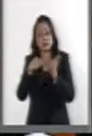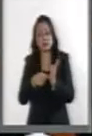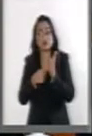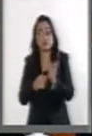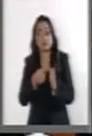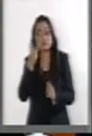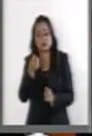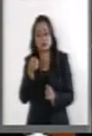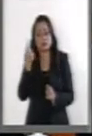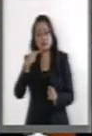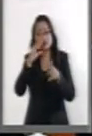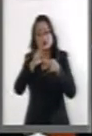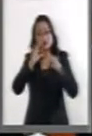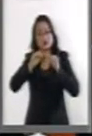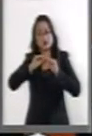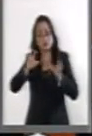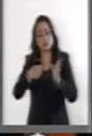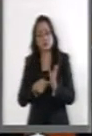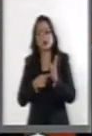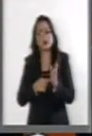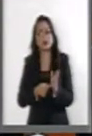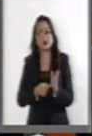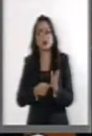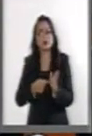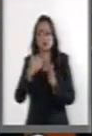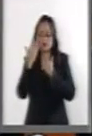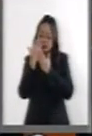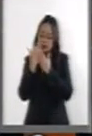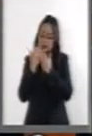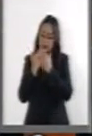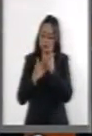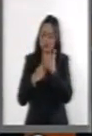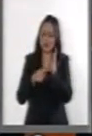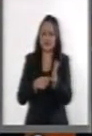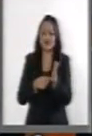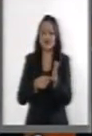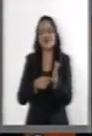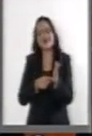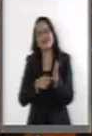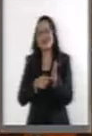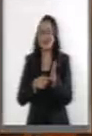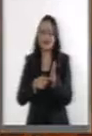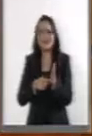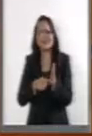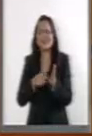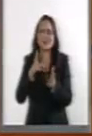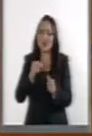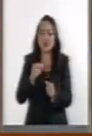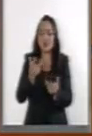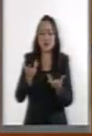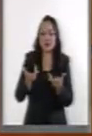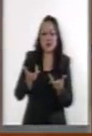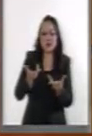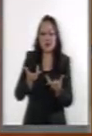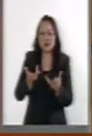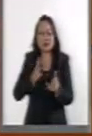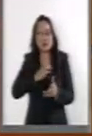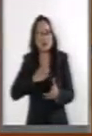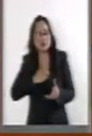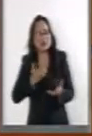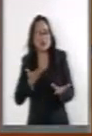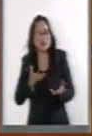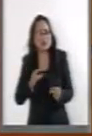para señalar que su diseño no me deja del todo conforme. Creo que no es lo más